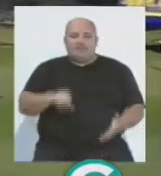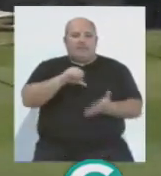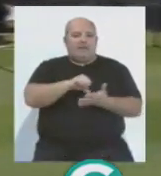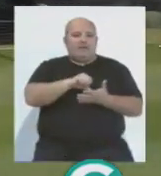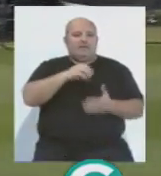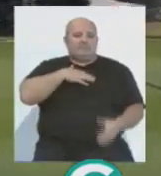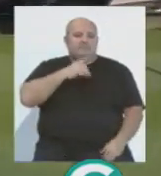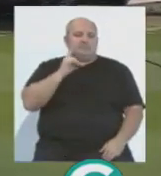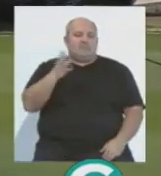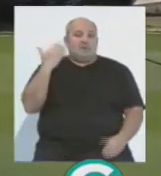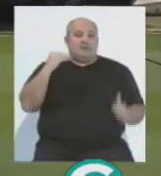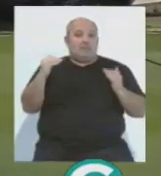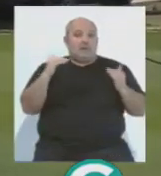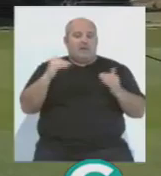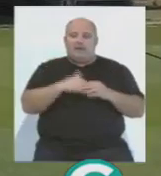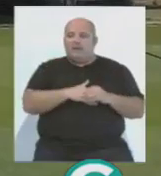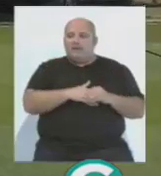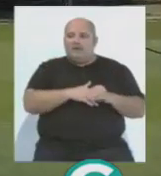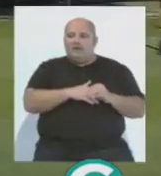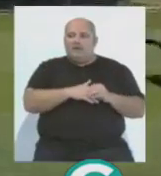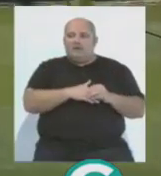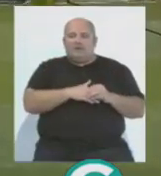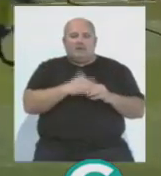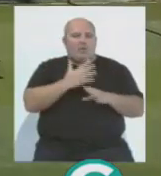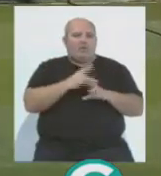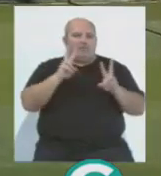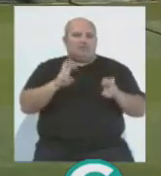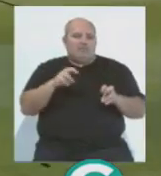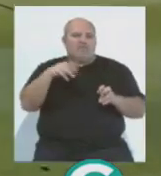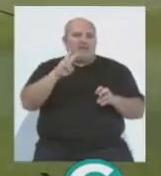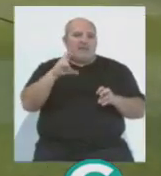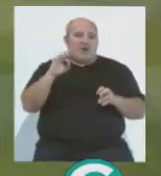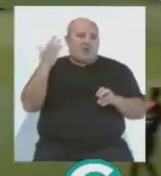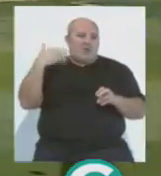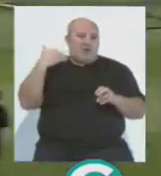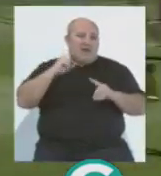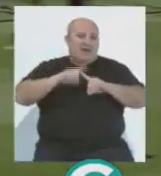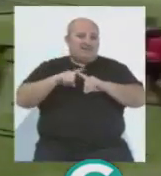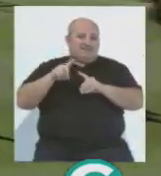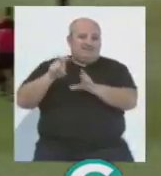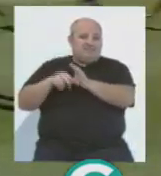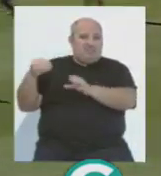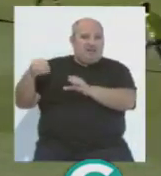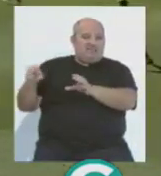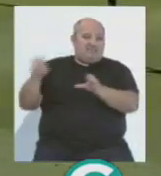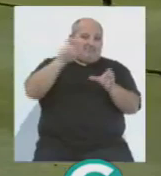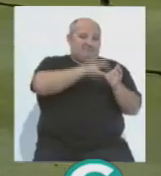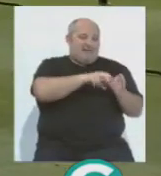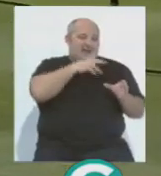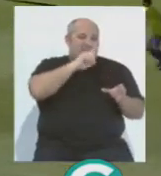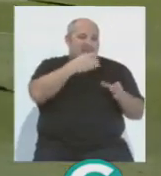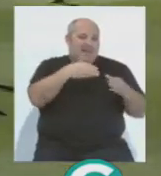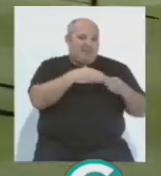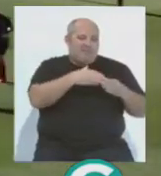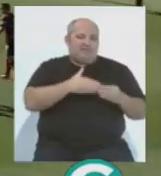Saturday, en la temporada pasada eran jugadas de Manu Vallejo y goles de Momo en Valle, en